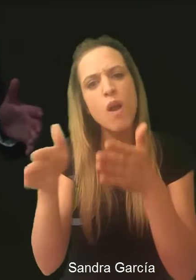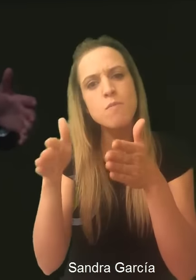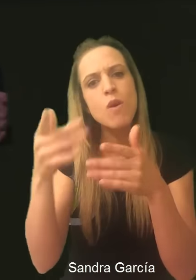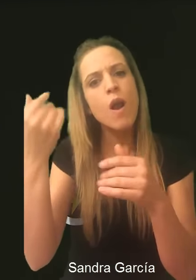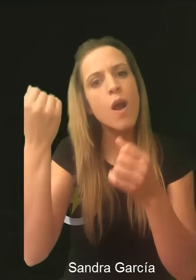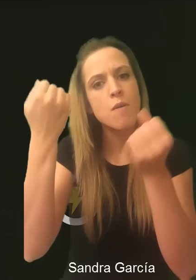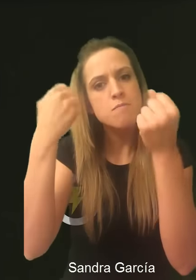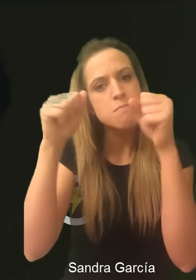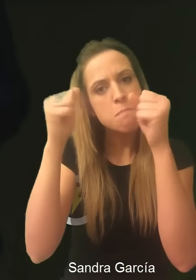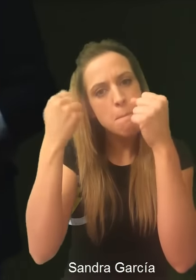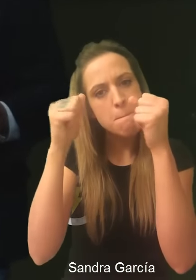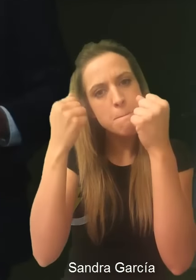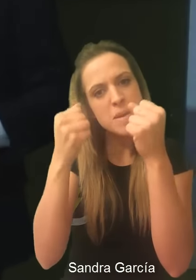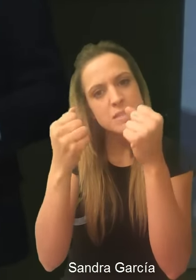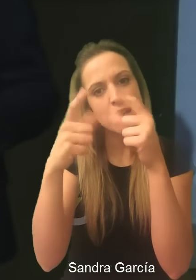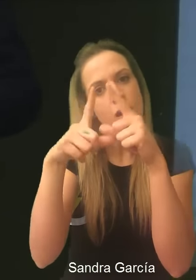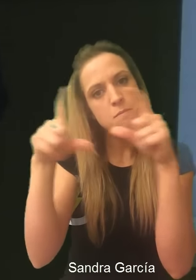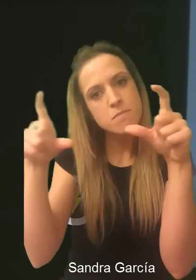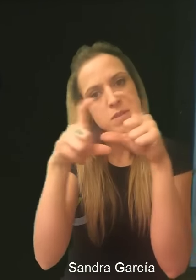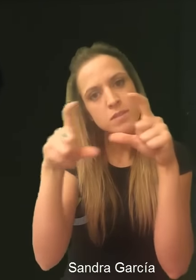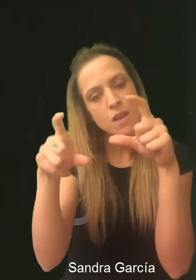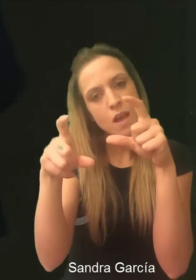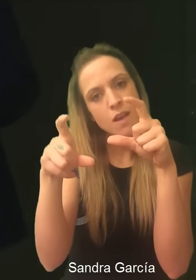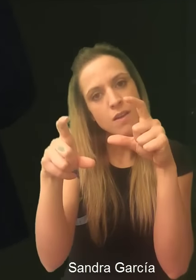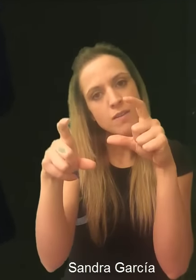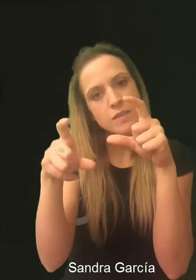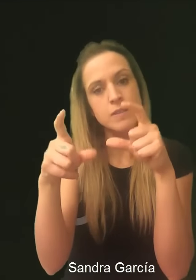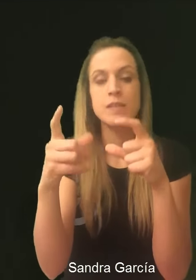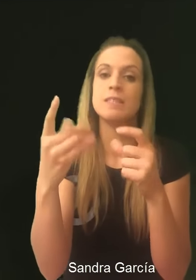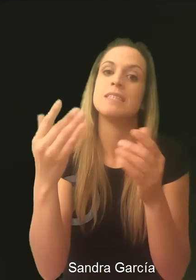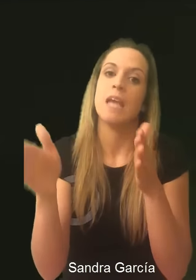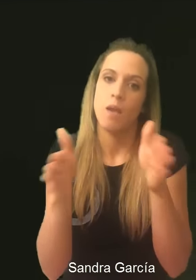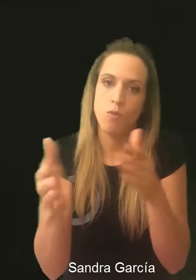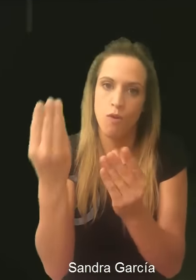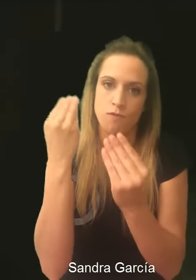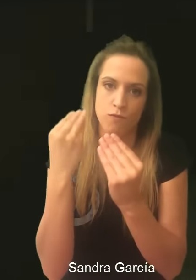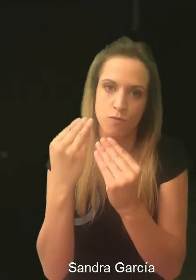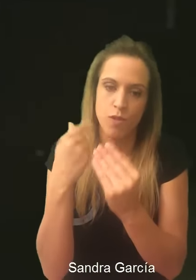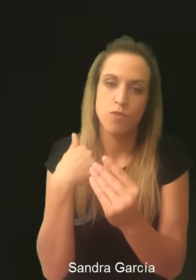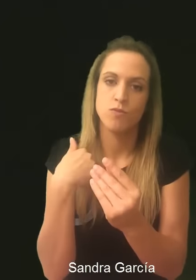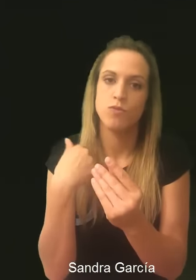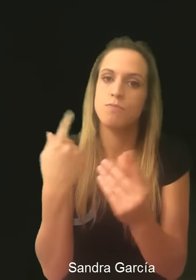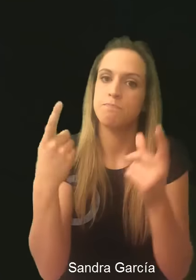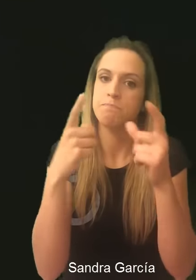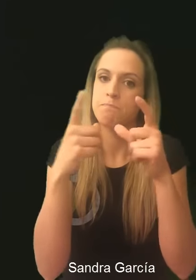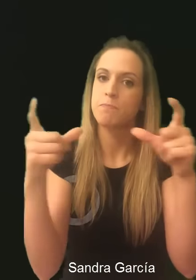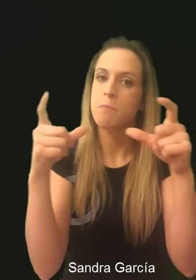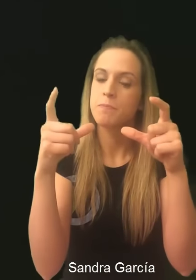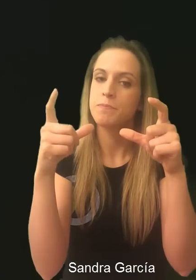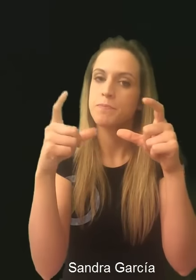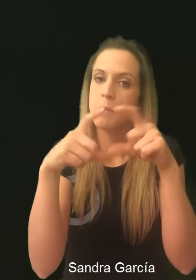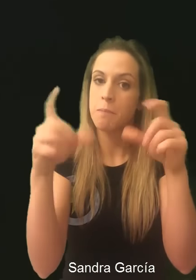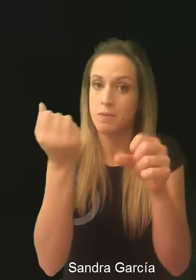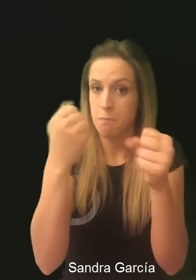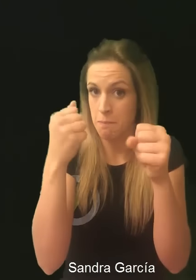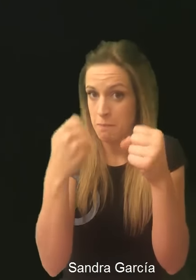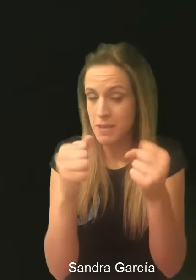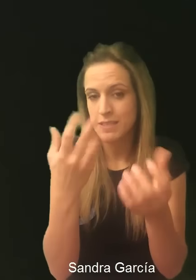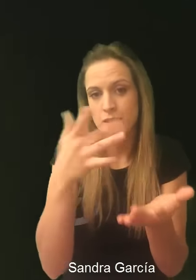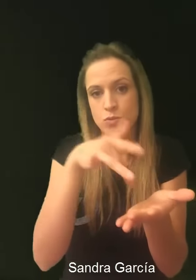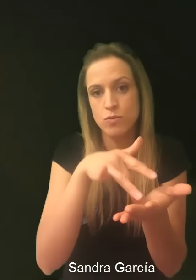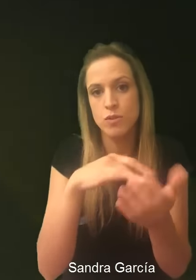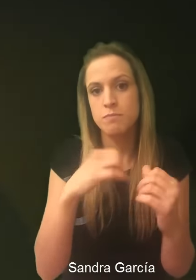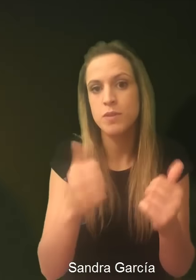Hice las prácticas de empresa en mi periodo de formación y llegué a las prácticas y me dieron este talit de herramientas.